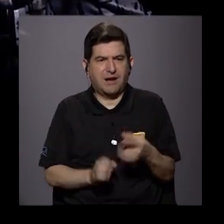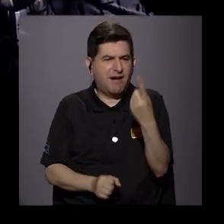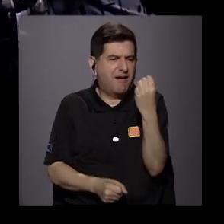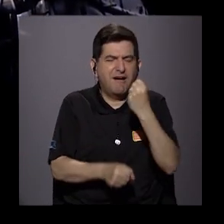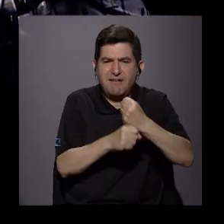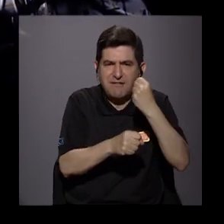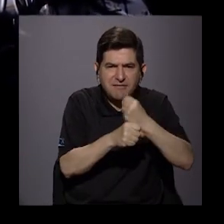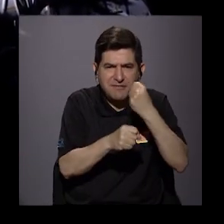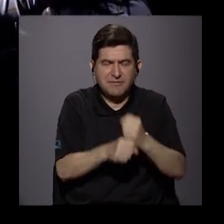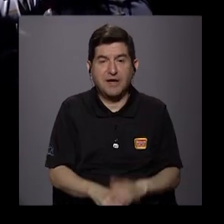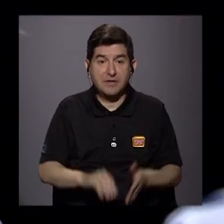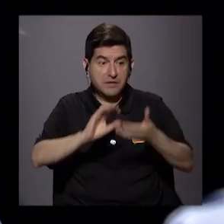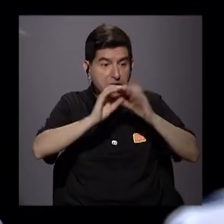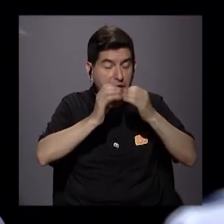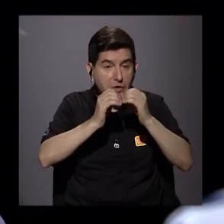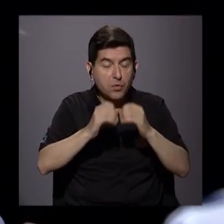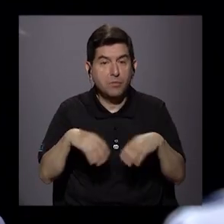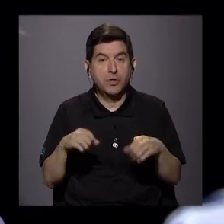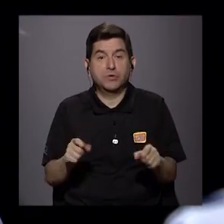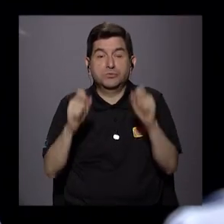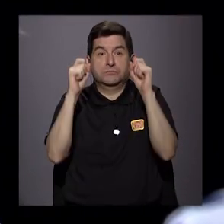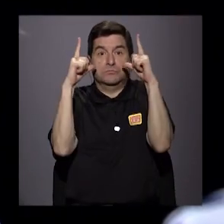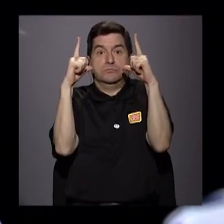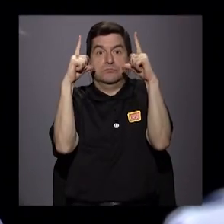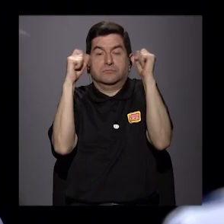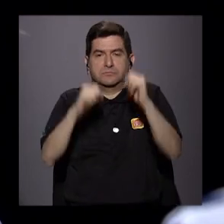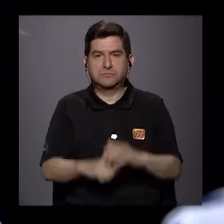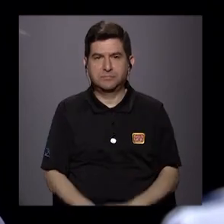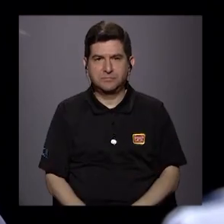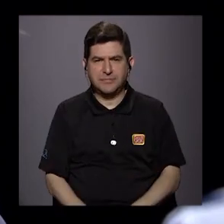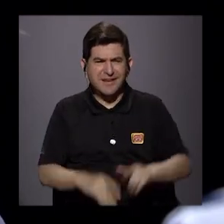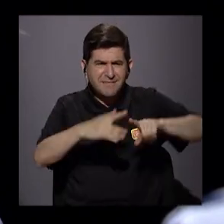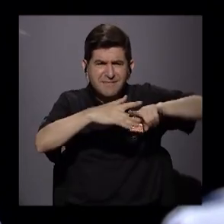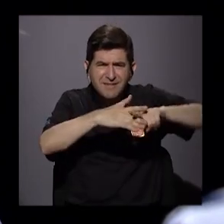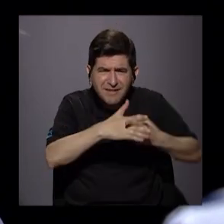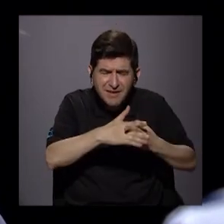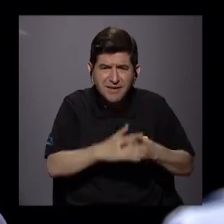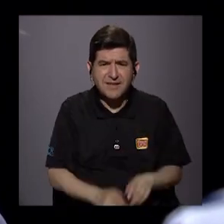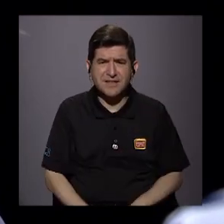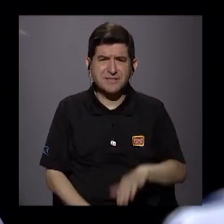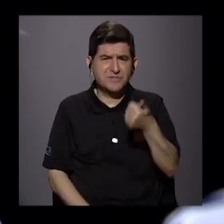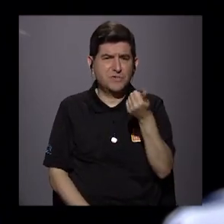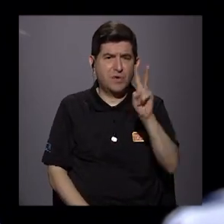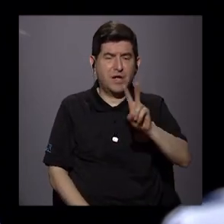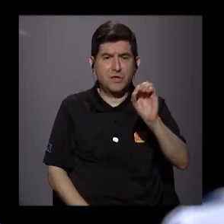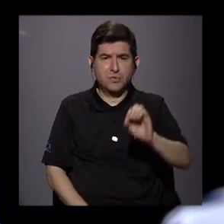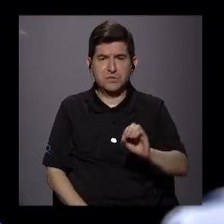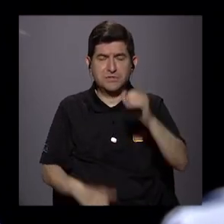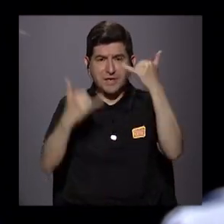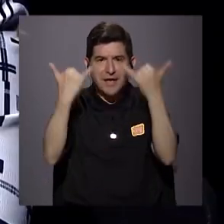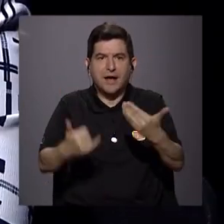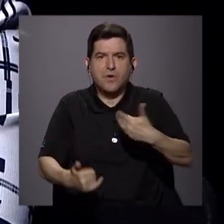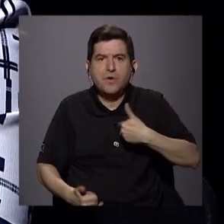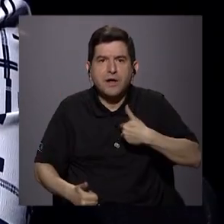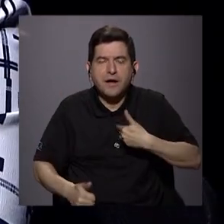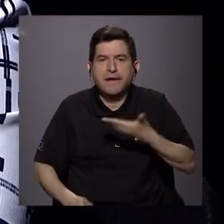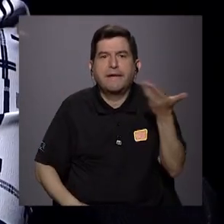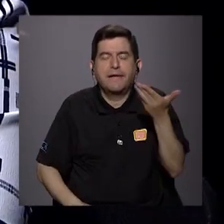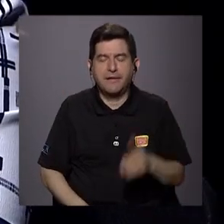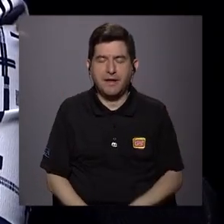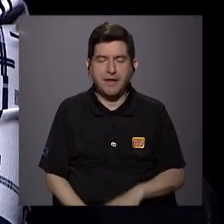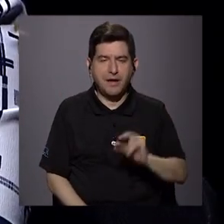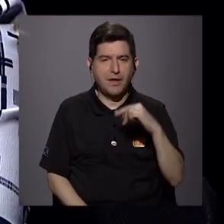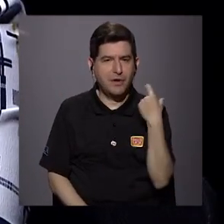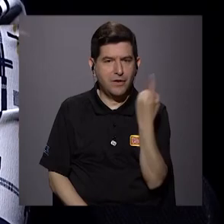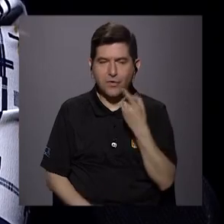desempleo. Los números son espeluznantes. ¿Qué dio origen a ese 12% que tenemos hoy? Y